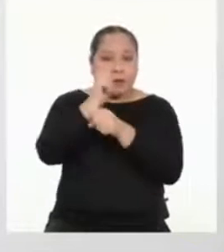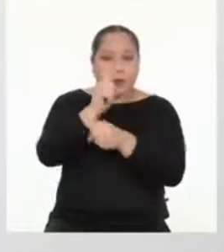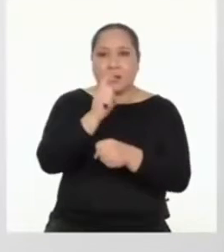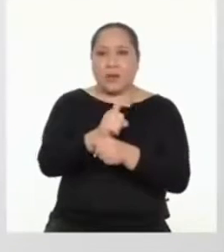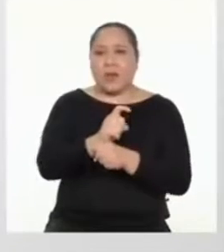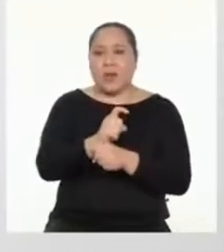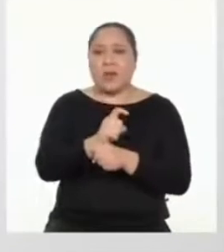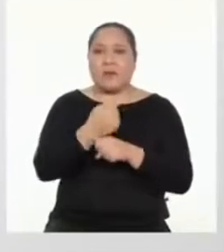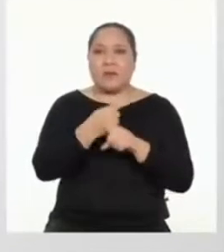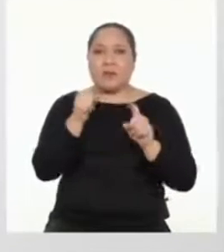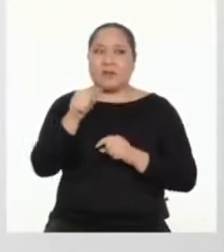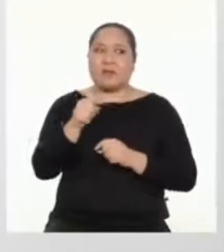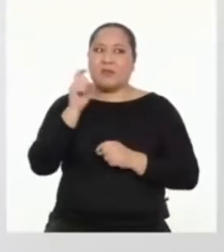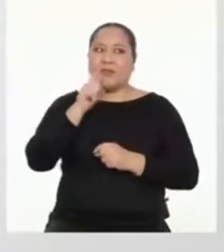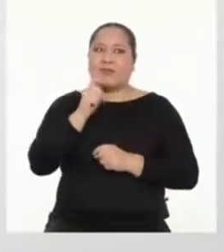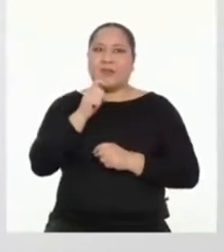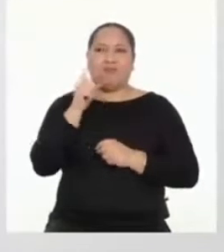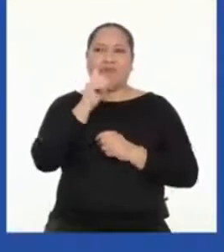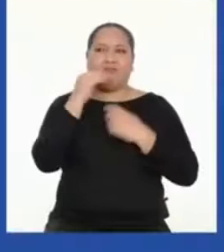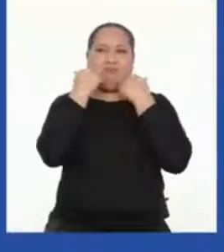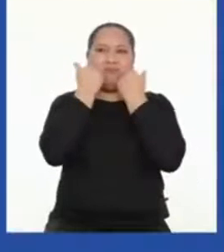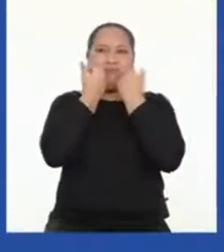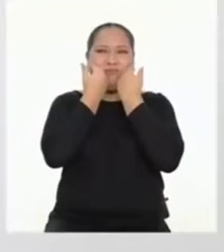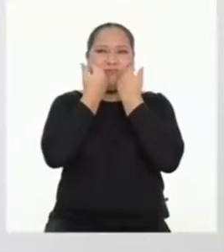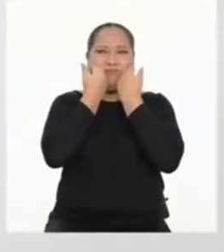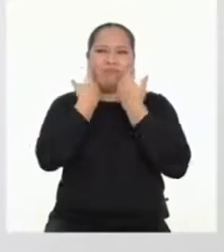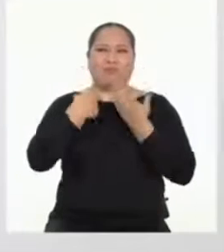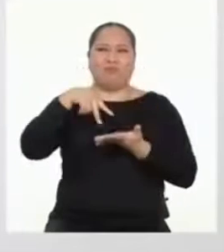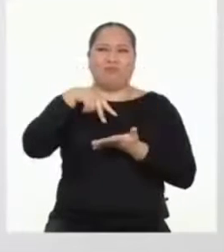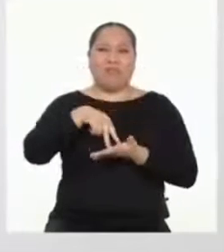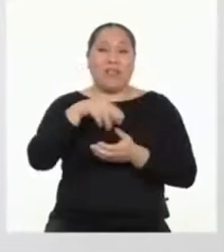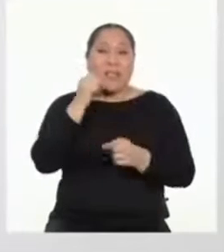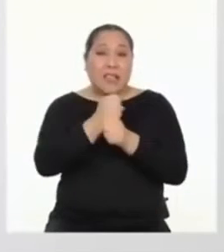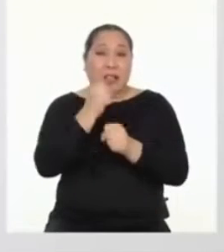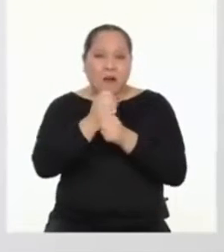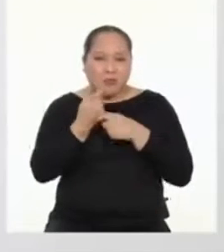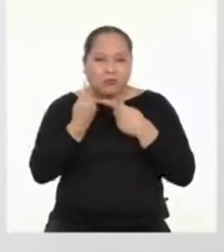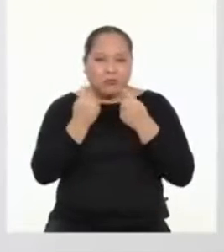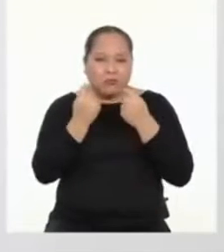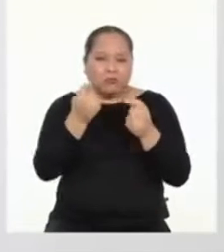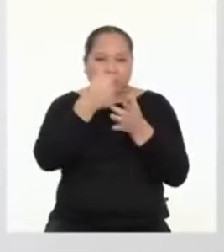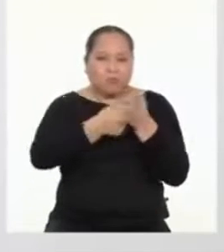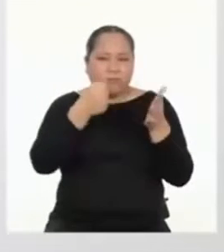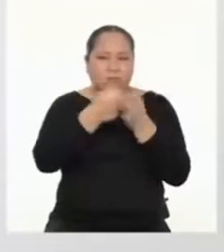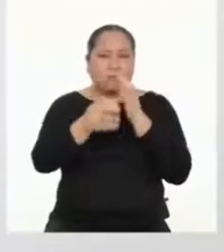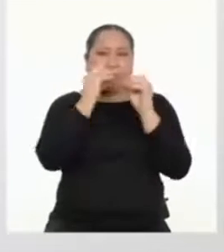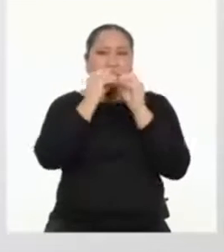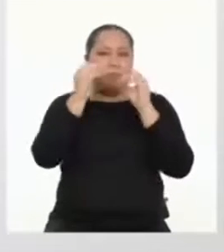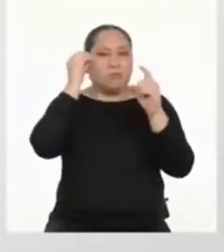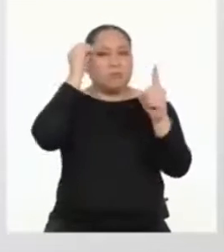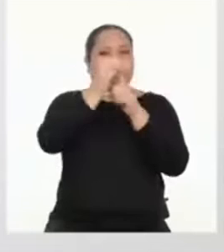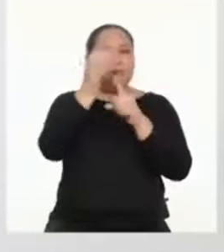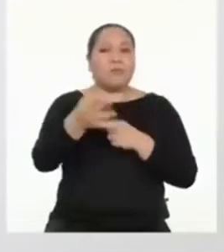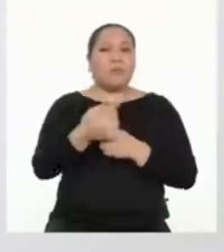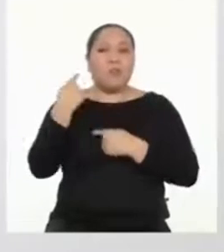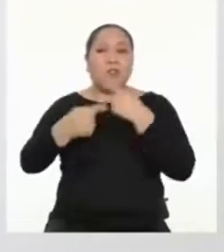y para eso tenía que soltarme frente a mis estudiantes. Si trabajamos para enfrentar los desafíos y problemas,